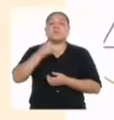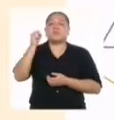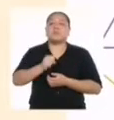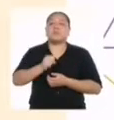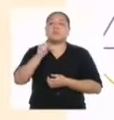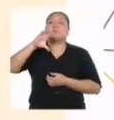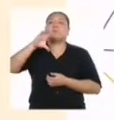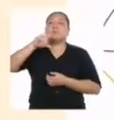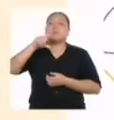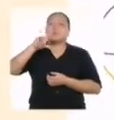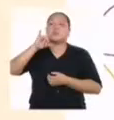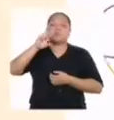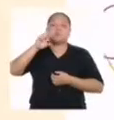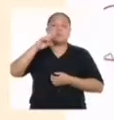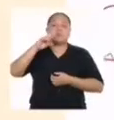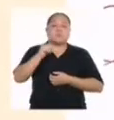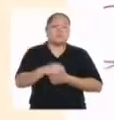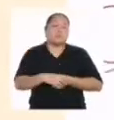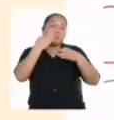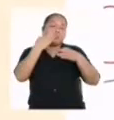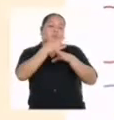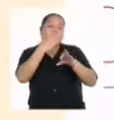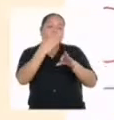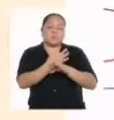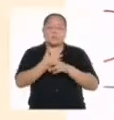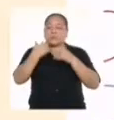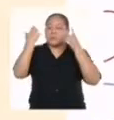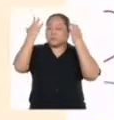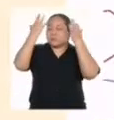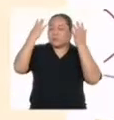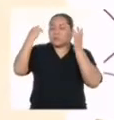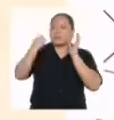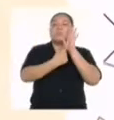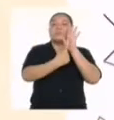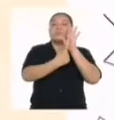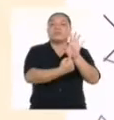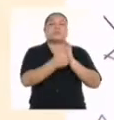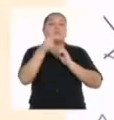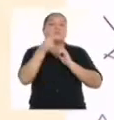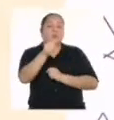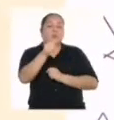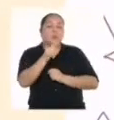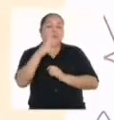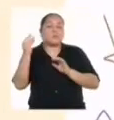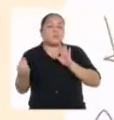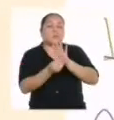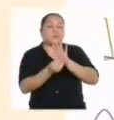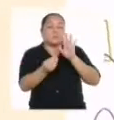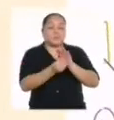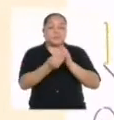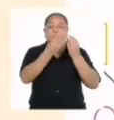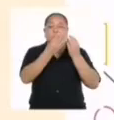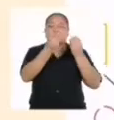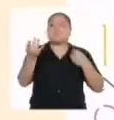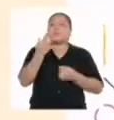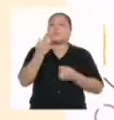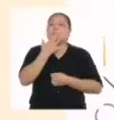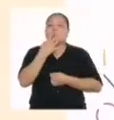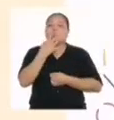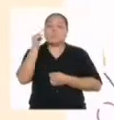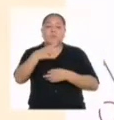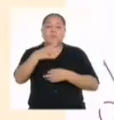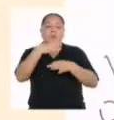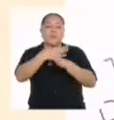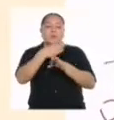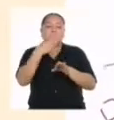los caligramas nos proponen formas creativas de presentarlo Además, tú has incluido muchos colores y un